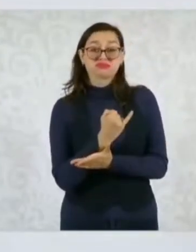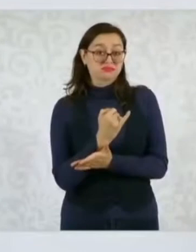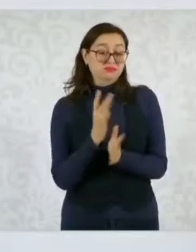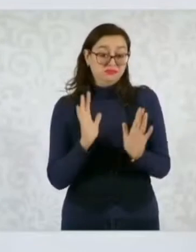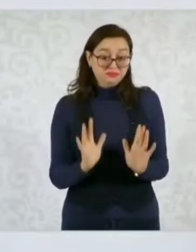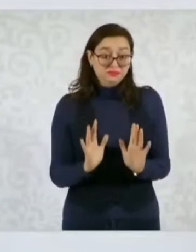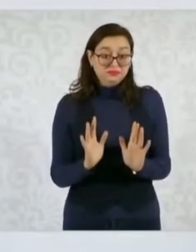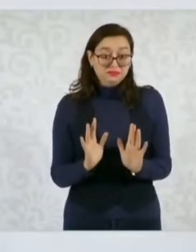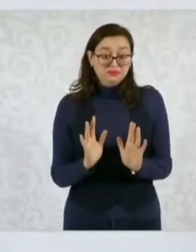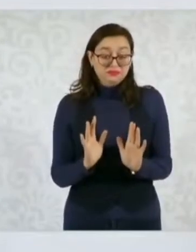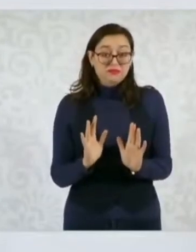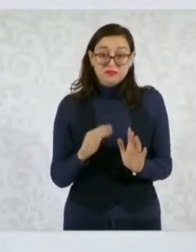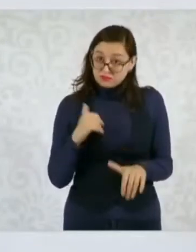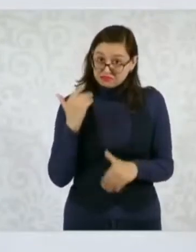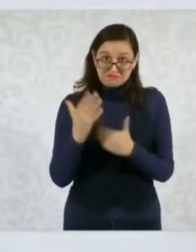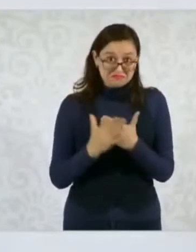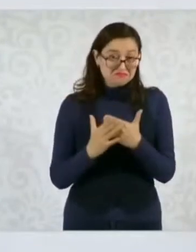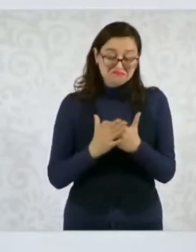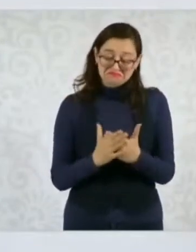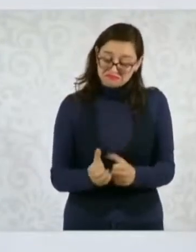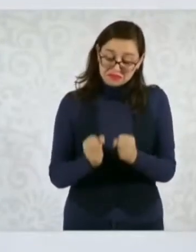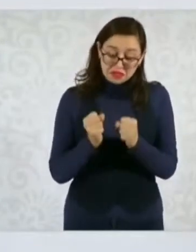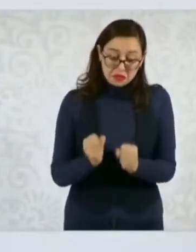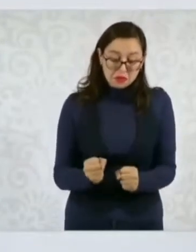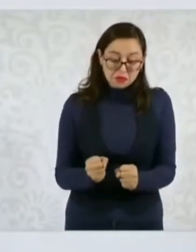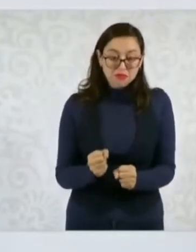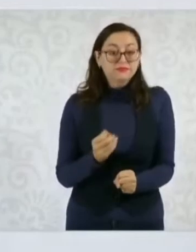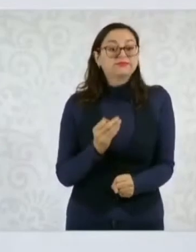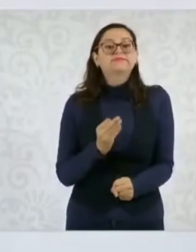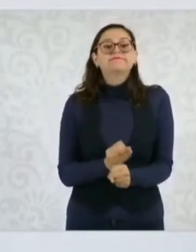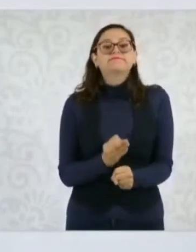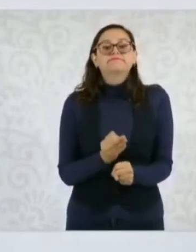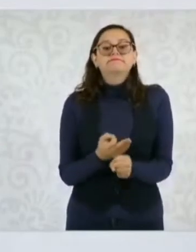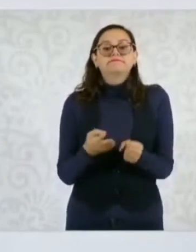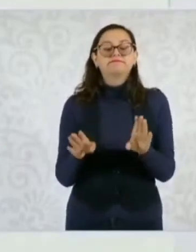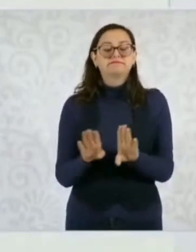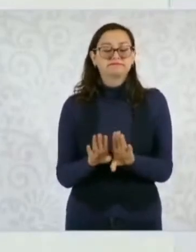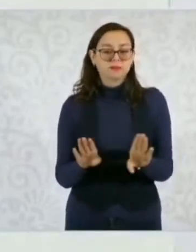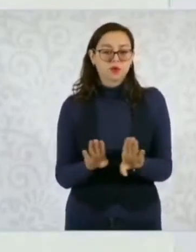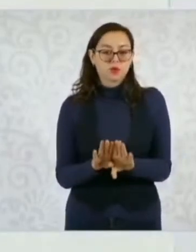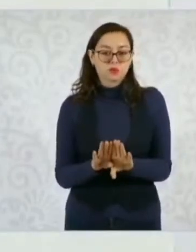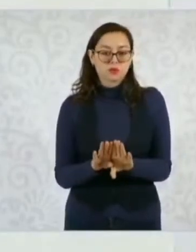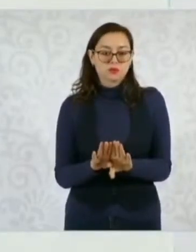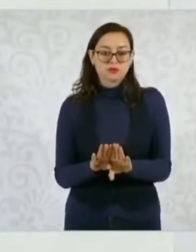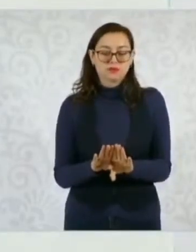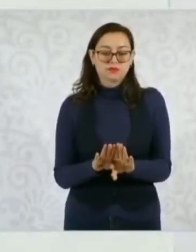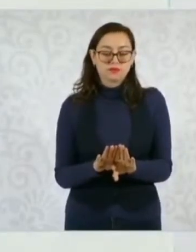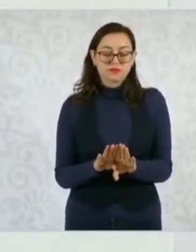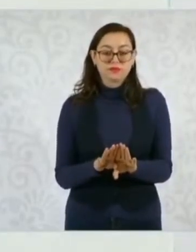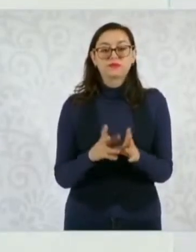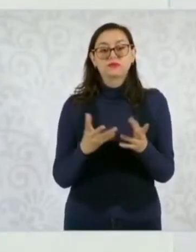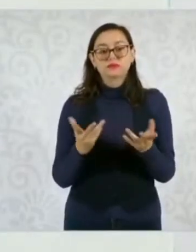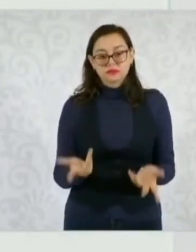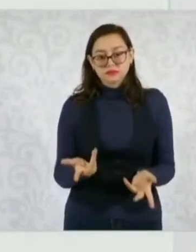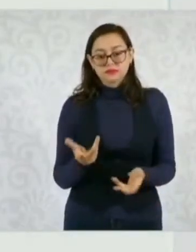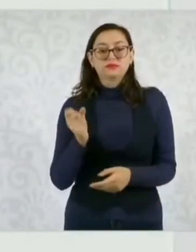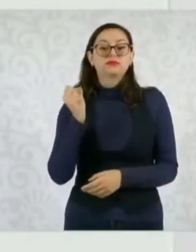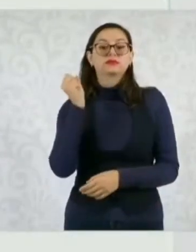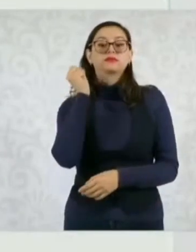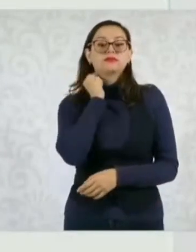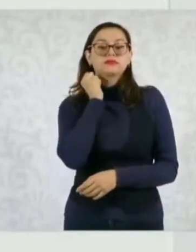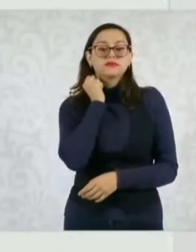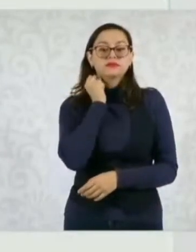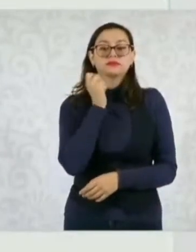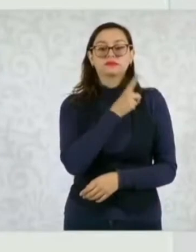¿Qué viene ahora? ¿Cuál es el procedimiento? Uno tiene que emitir una convocatoria del Senado de la